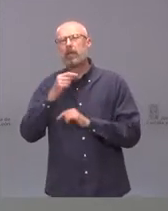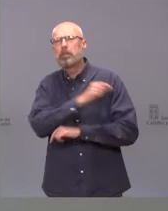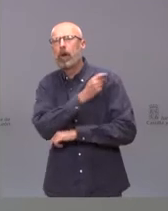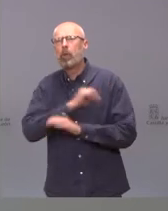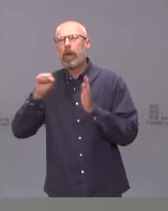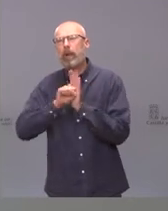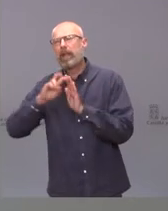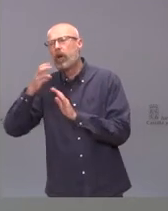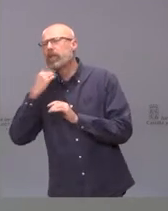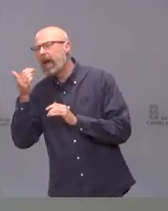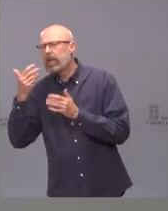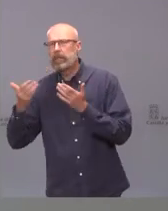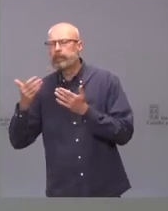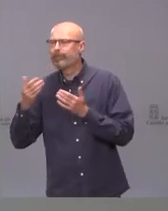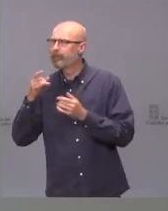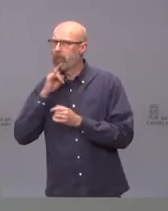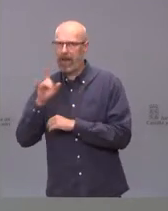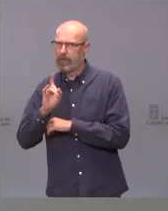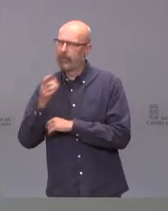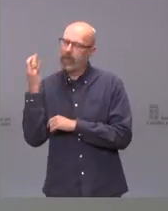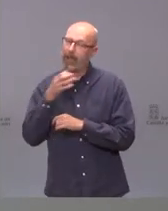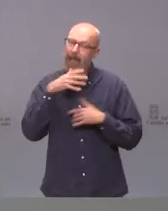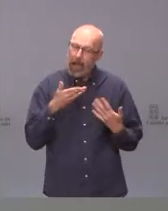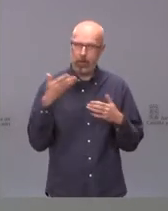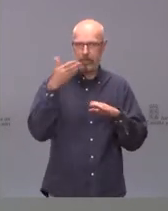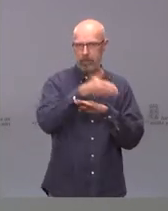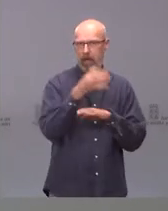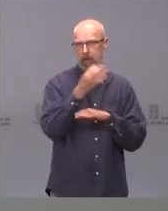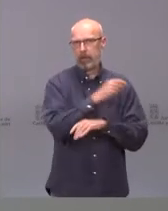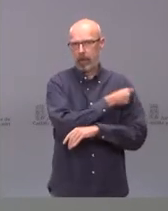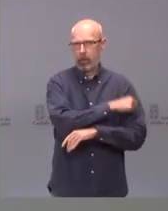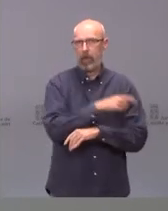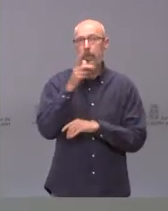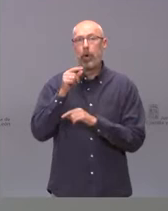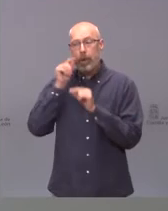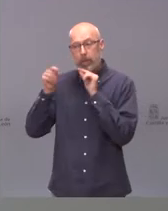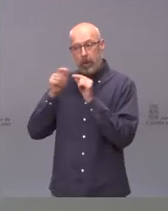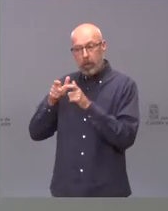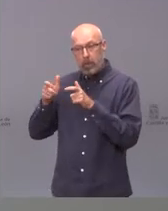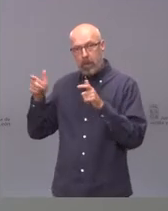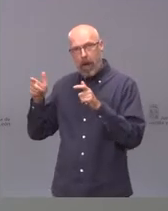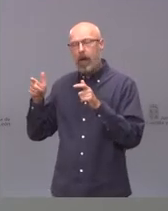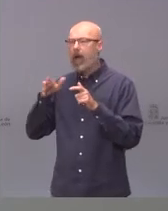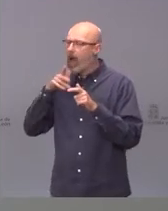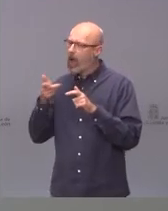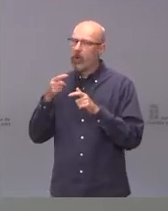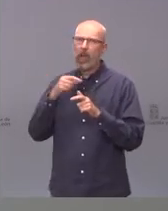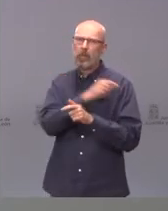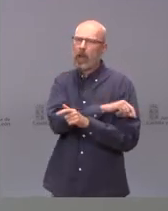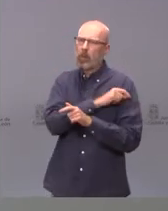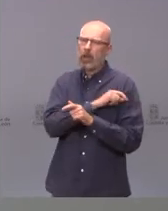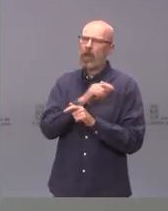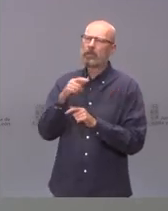error. Es el momento de vacunarse. Las cifras están en aumento y no debemos de rechazar de ninguna de las maneras la mejor